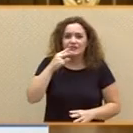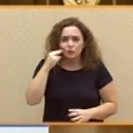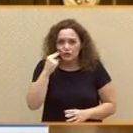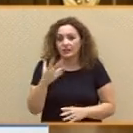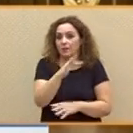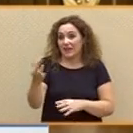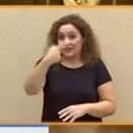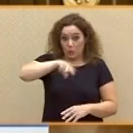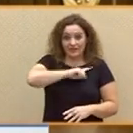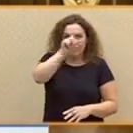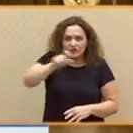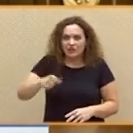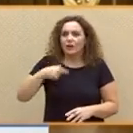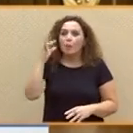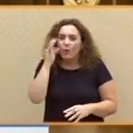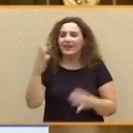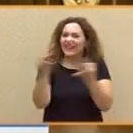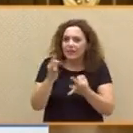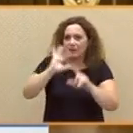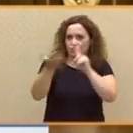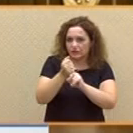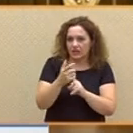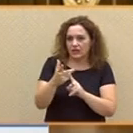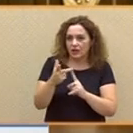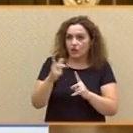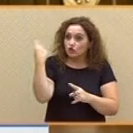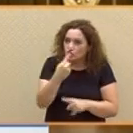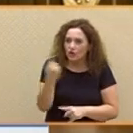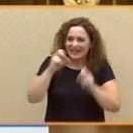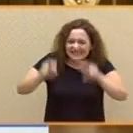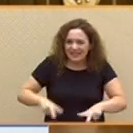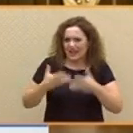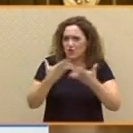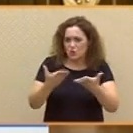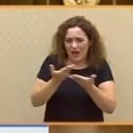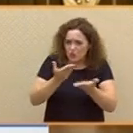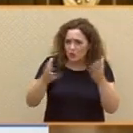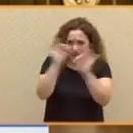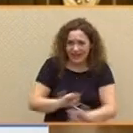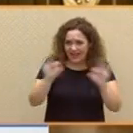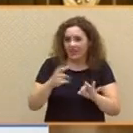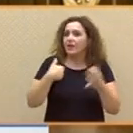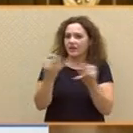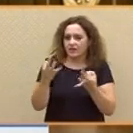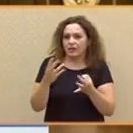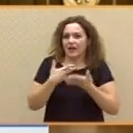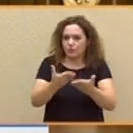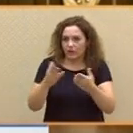que sacar adelante solas a su familia o que tienen que atender sin ayuda por culpa de su gobierno a un familiar dependiente.